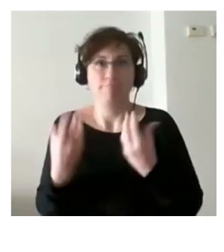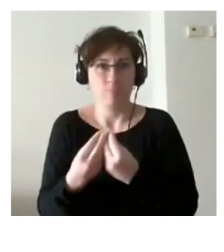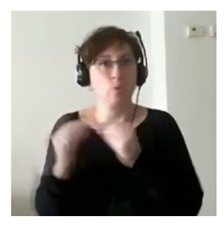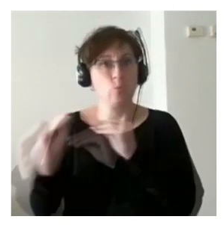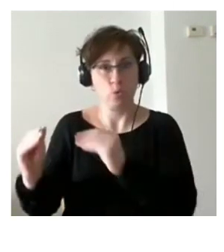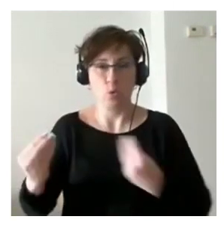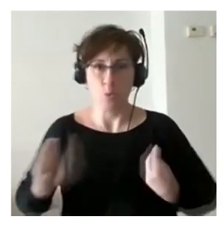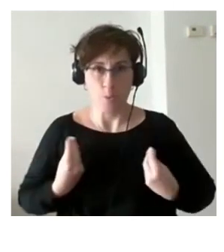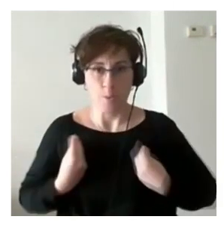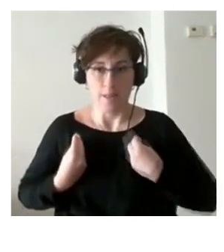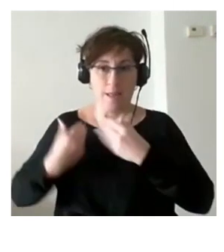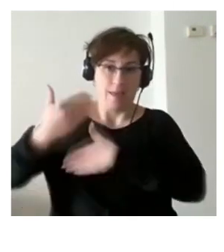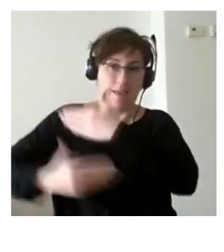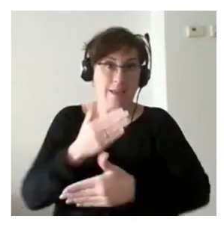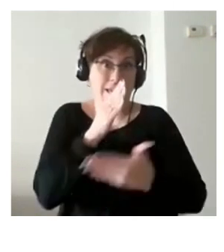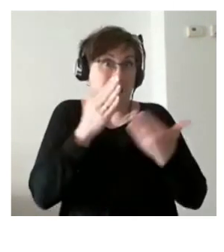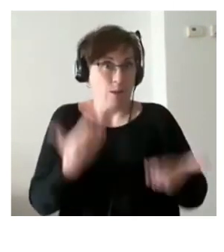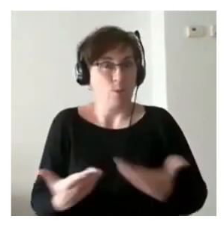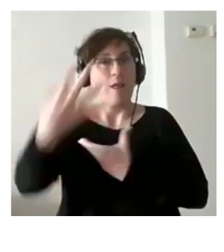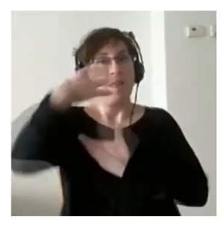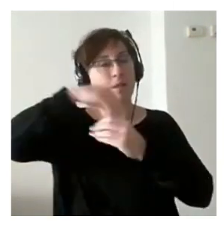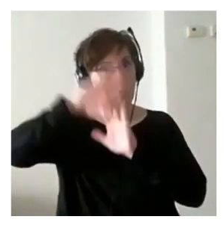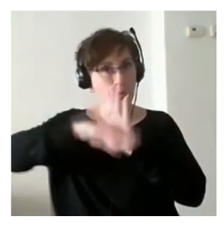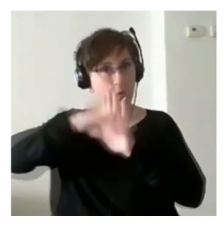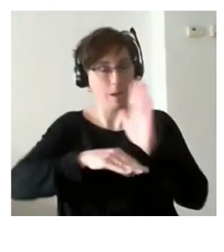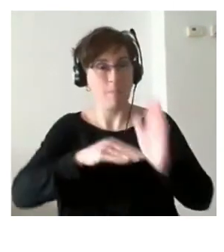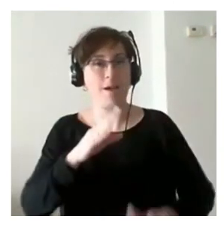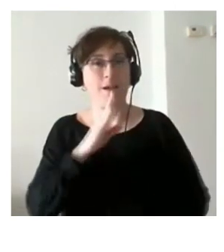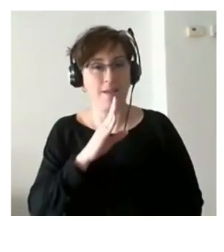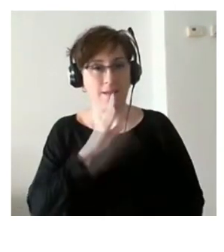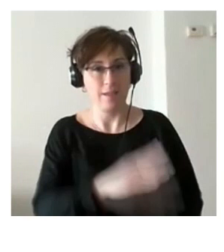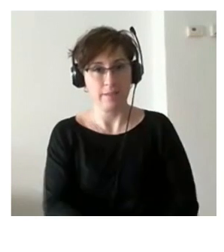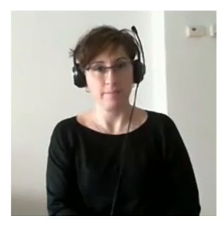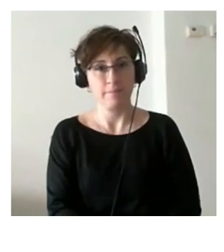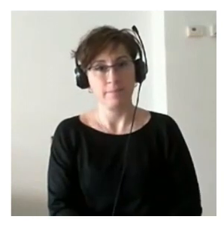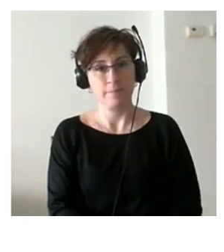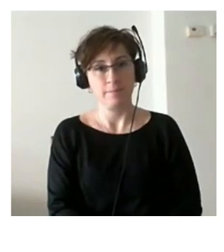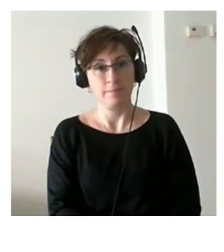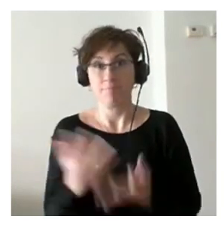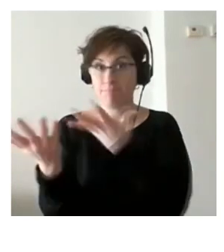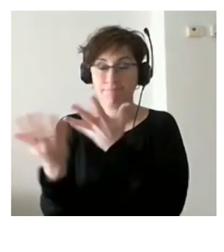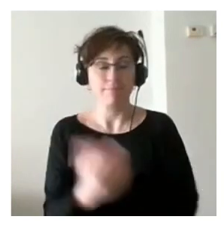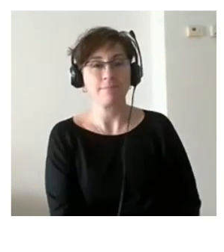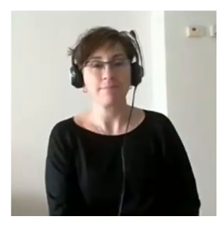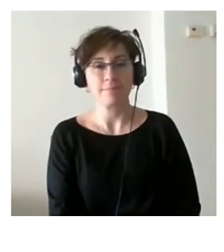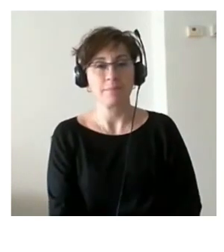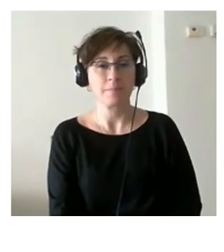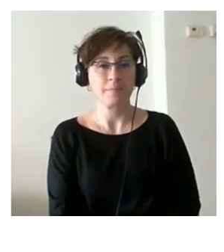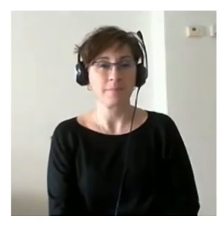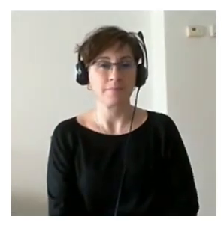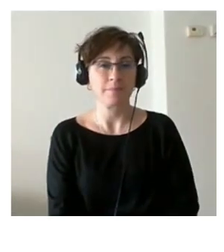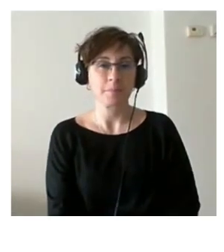trayectoria de Miguel Ángel actualmente en el programa Retoma entonces todo vuestro hola buenas